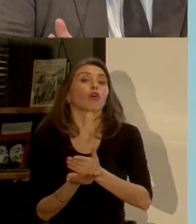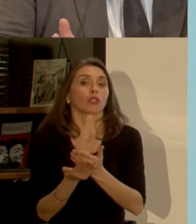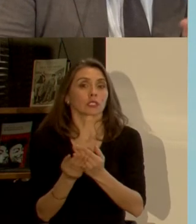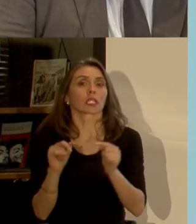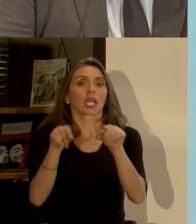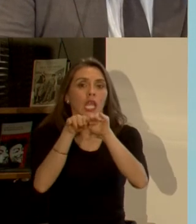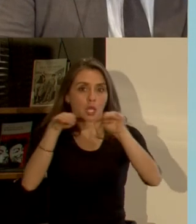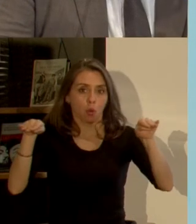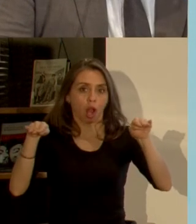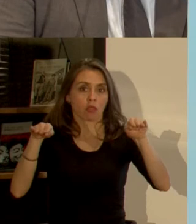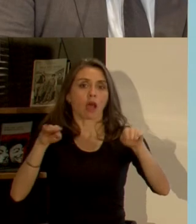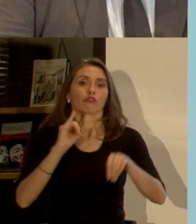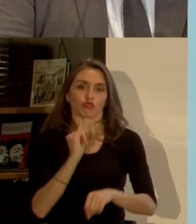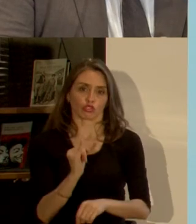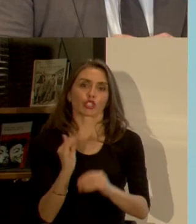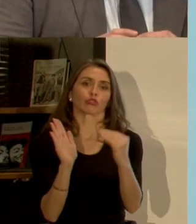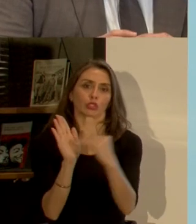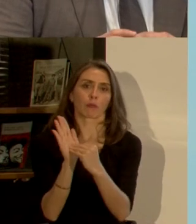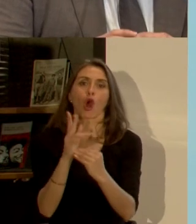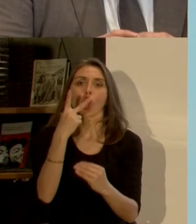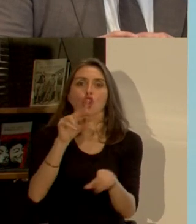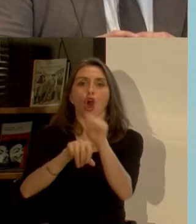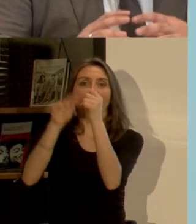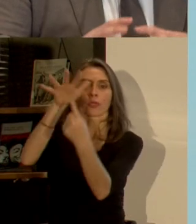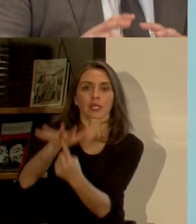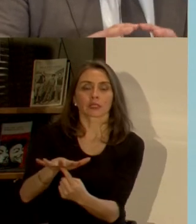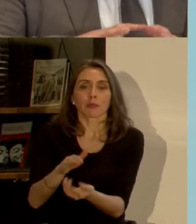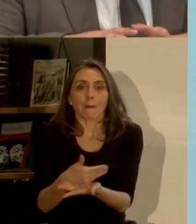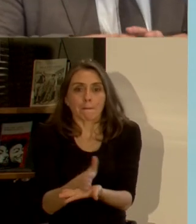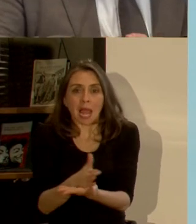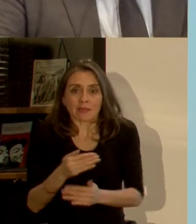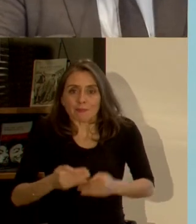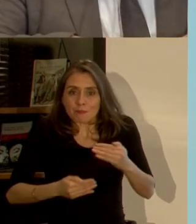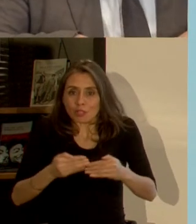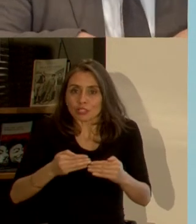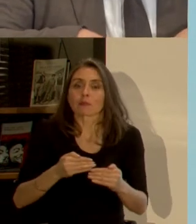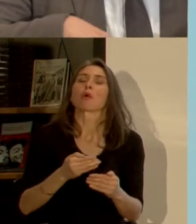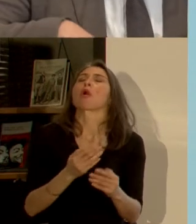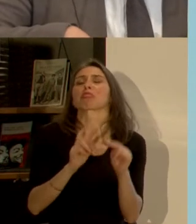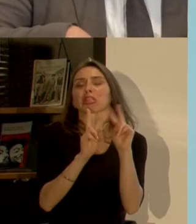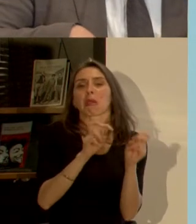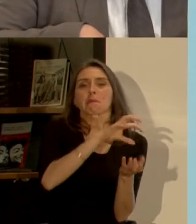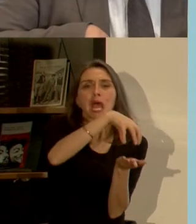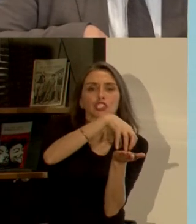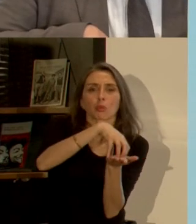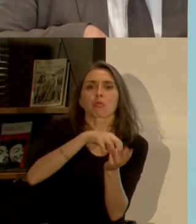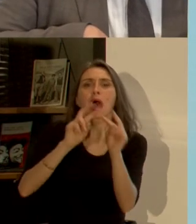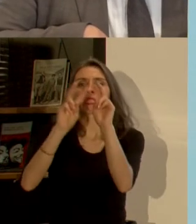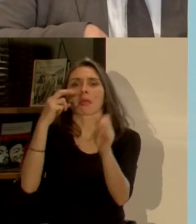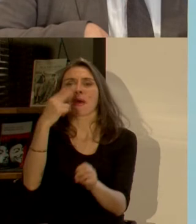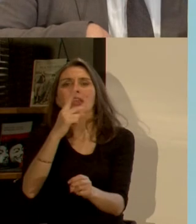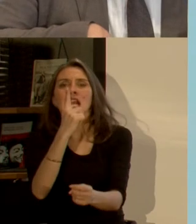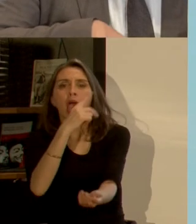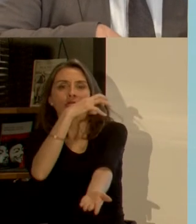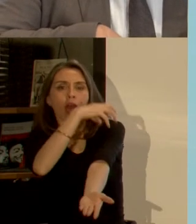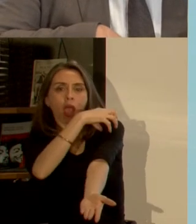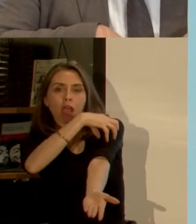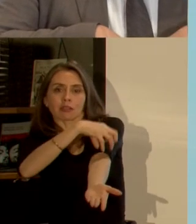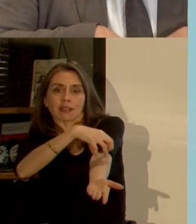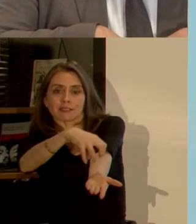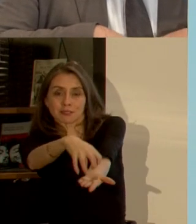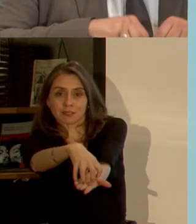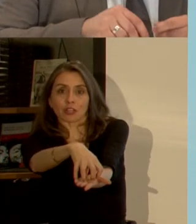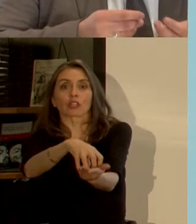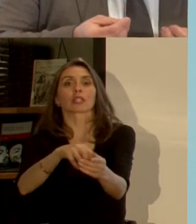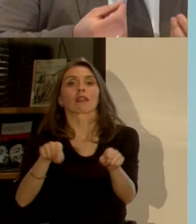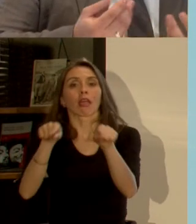igualdad y no discriminación en los procesos de planificación incluso no solamente de ciudad sino que a nivel regional la igualdad